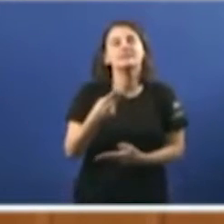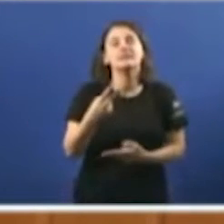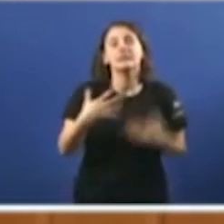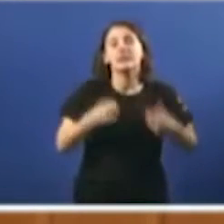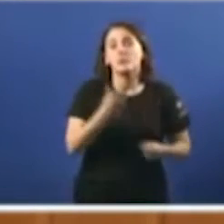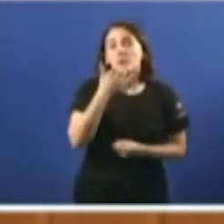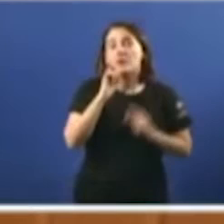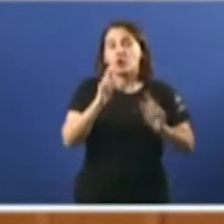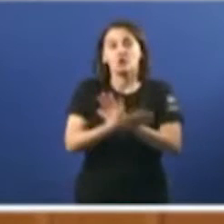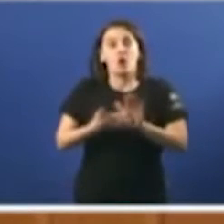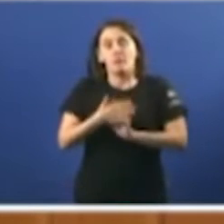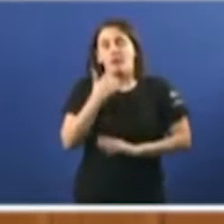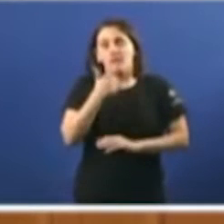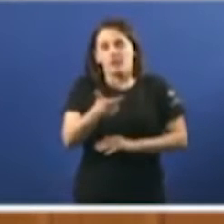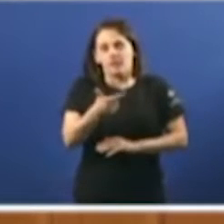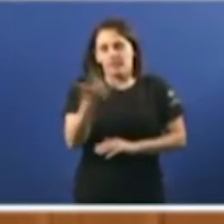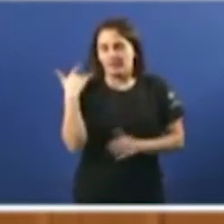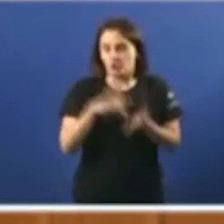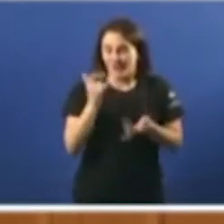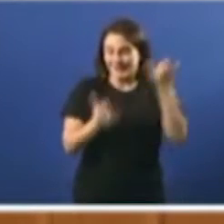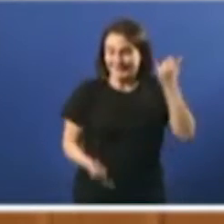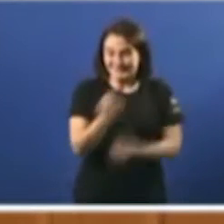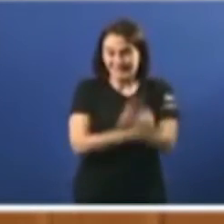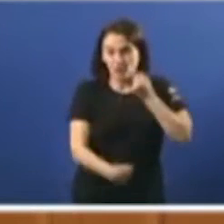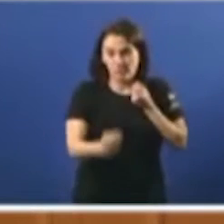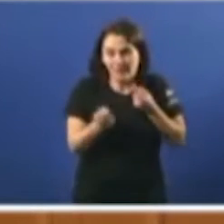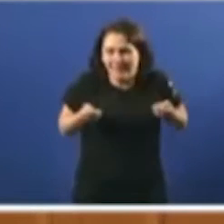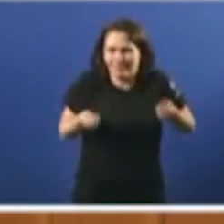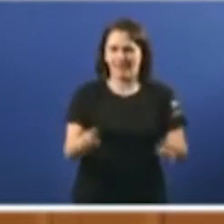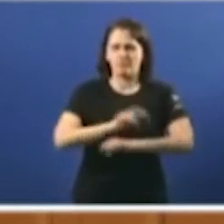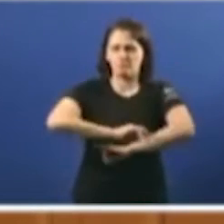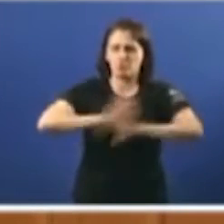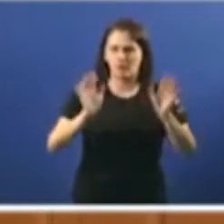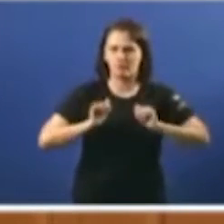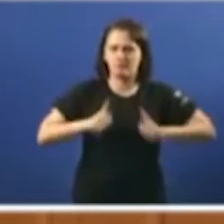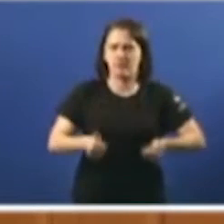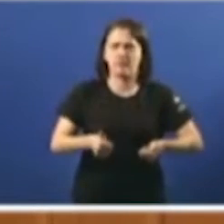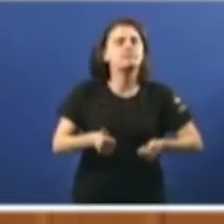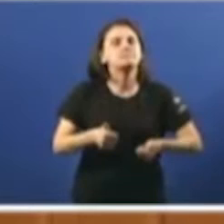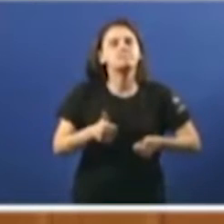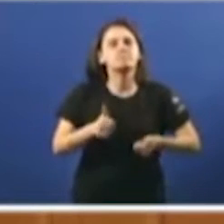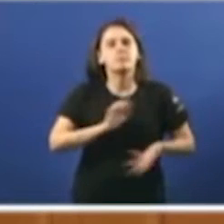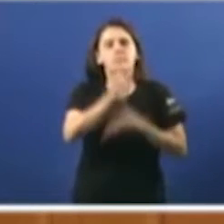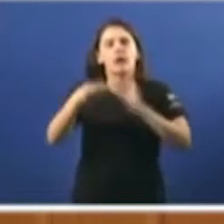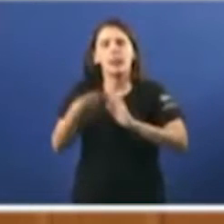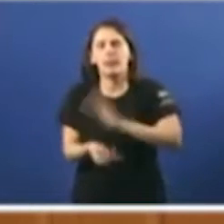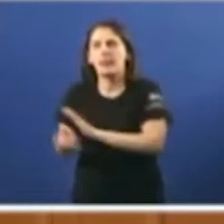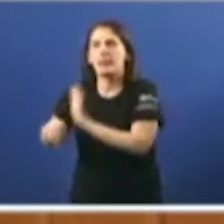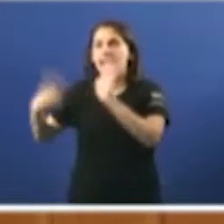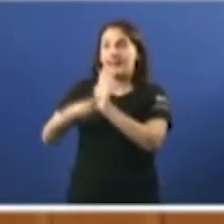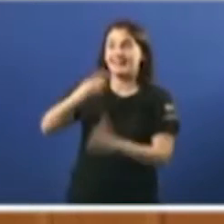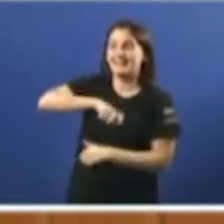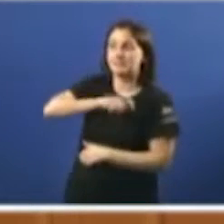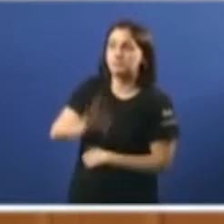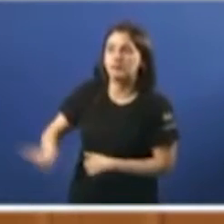exemplo, cando di cousas como que a recente crise económica foi determinante na adopción de medidas legislativas a nivel estatal